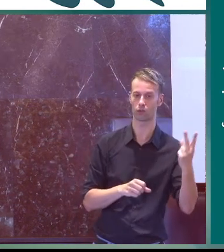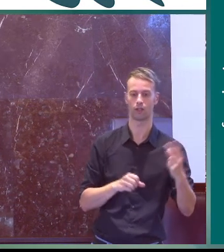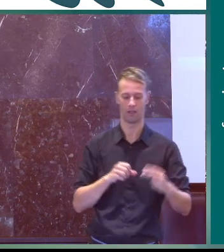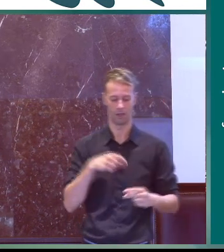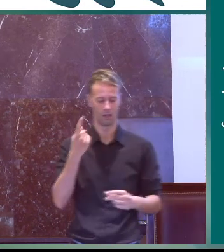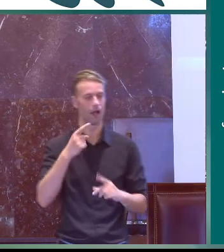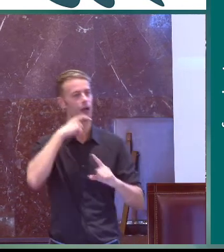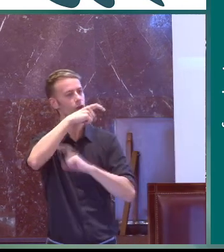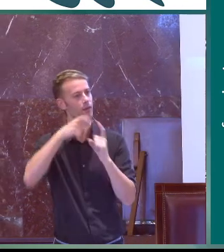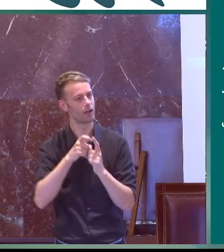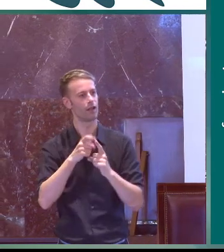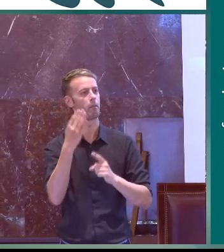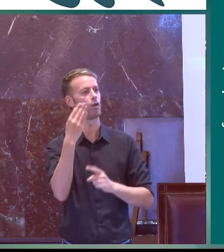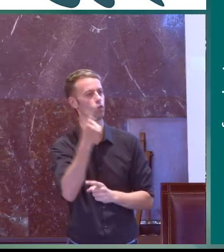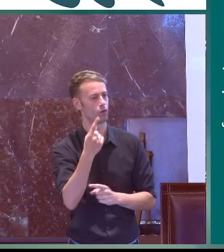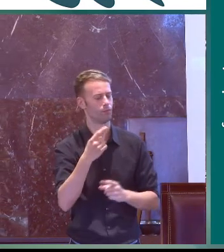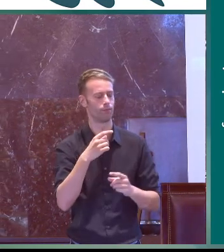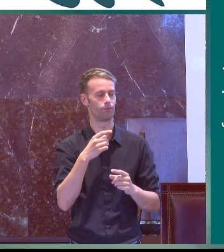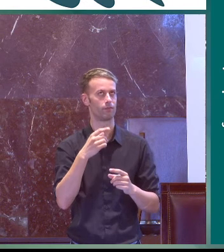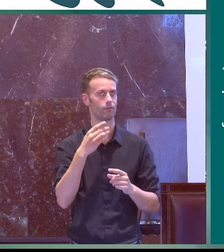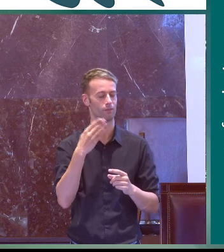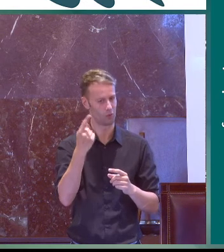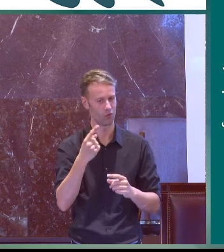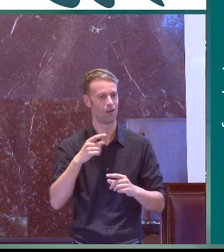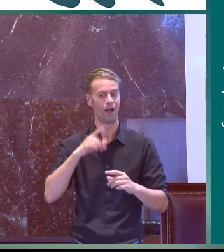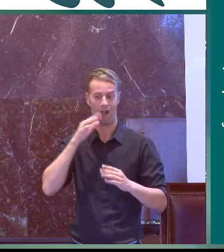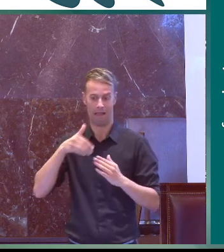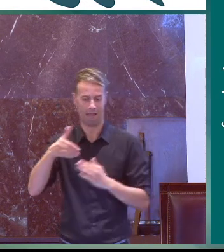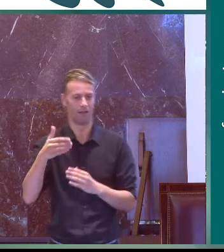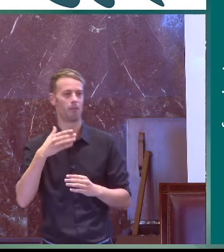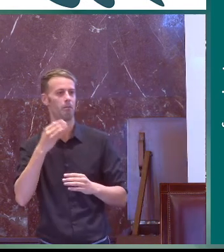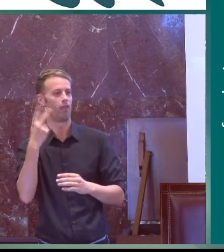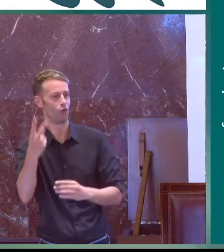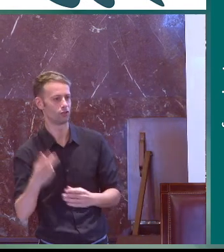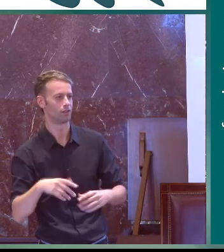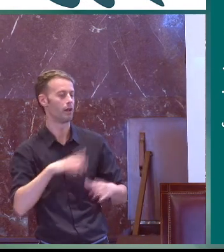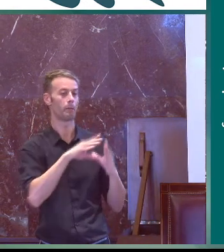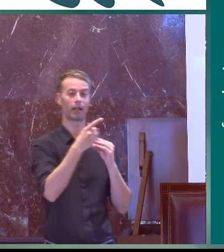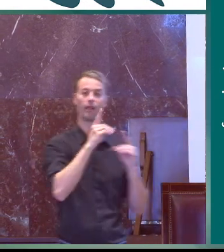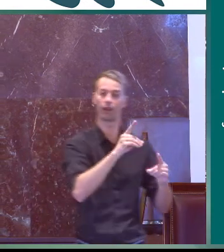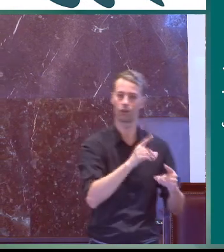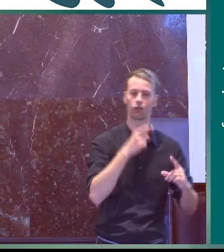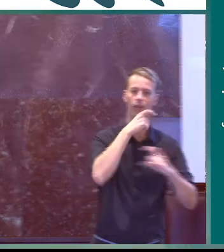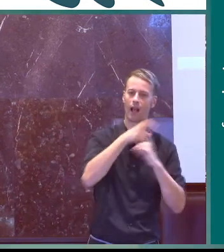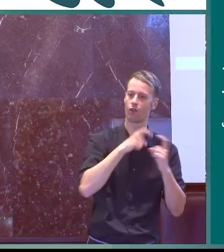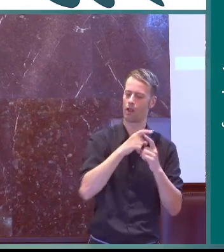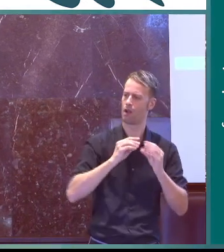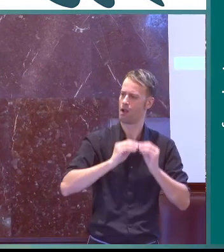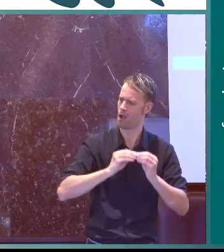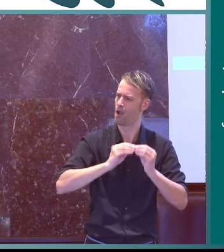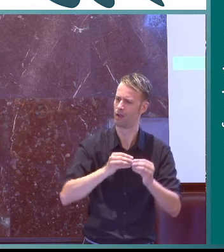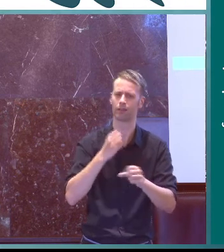A1 a A2 ha dado lugar al siguiente año al B1 y ahora va a ser el B2